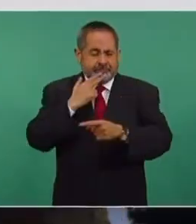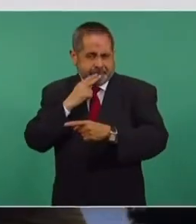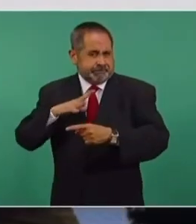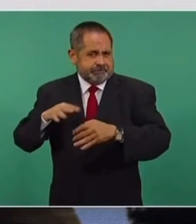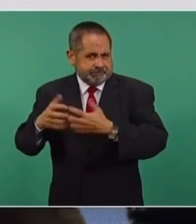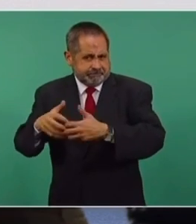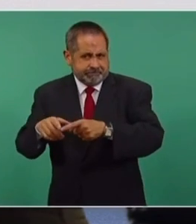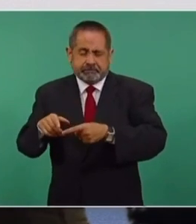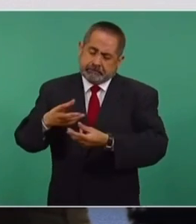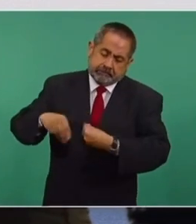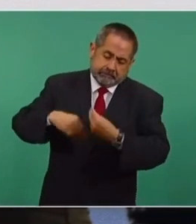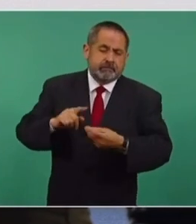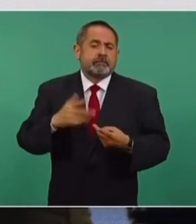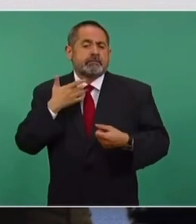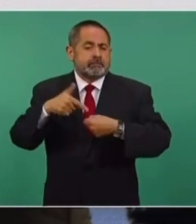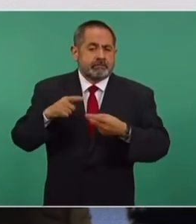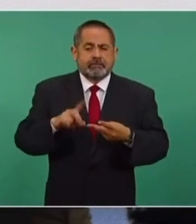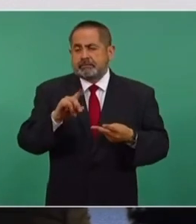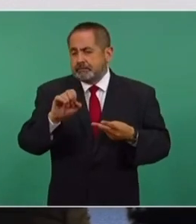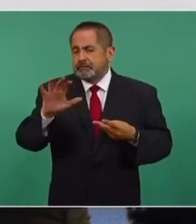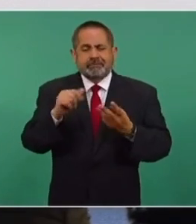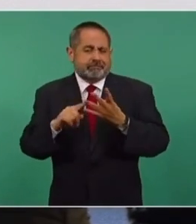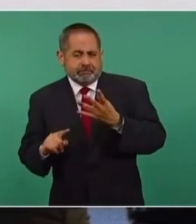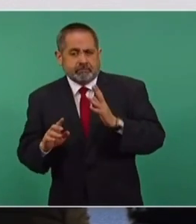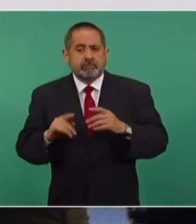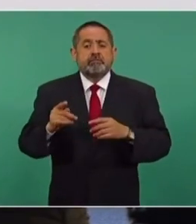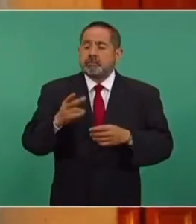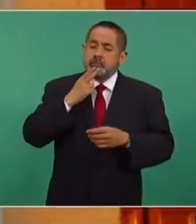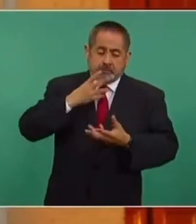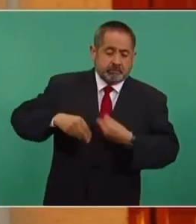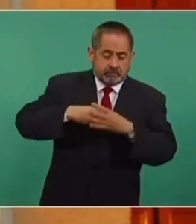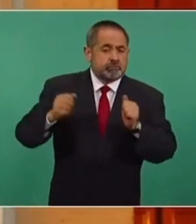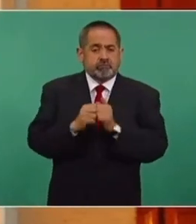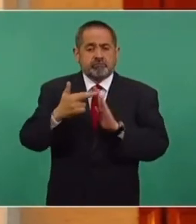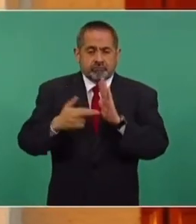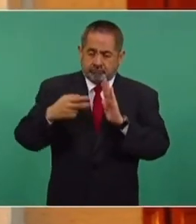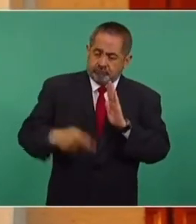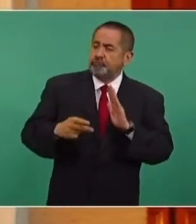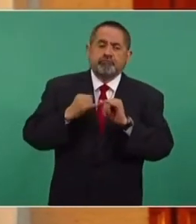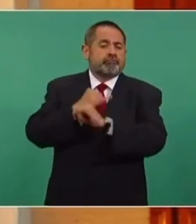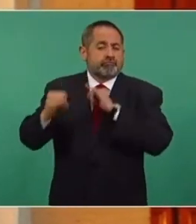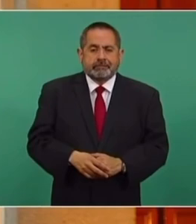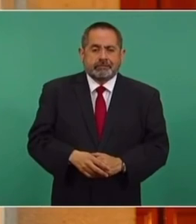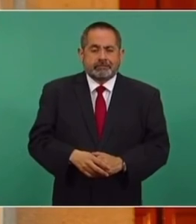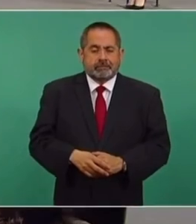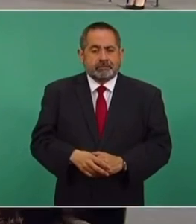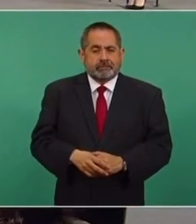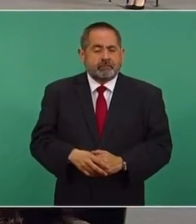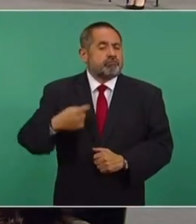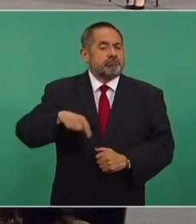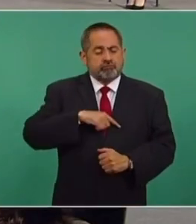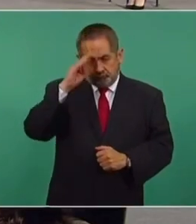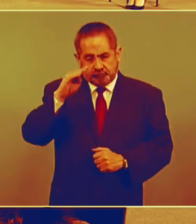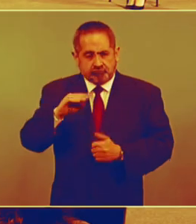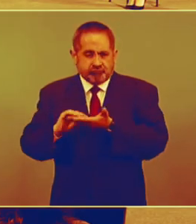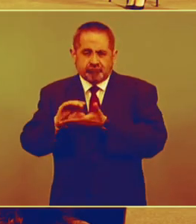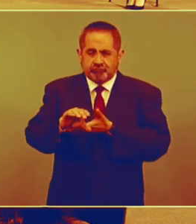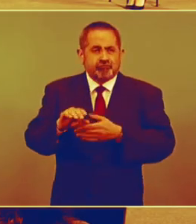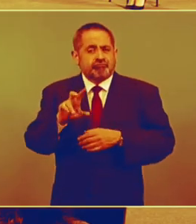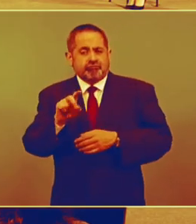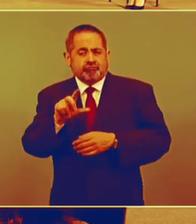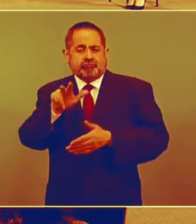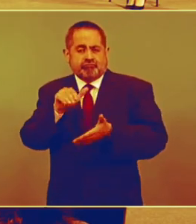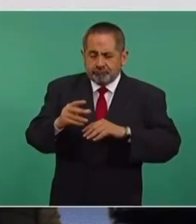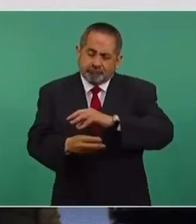operación para producir gasolinas, diésel y otros derivados de petróleo y elaborar combustibles con estricto apego a las normas ecológicas establecidas. Estamos invirtiendo 38